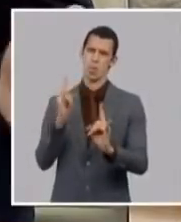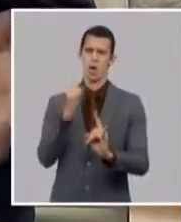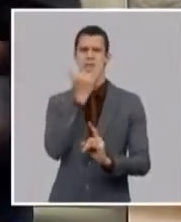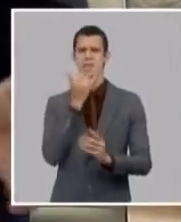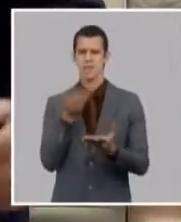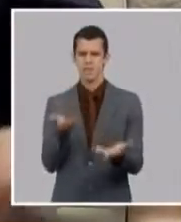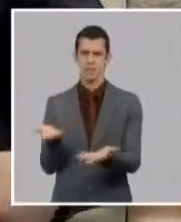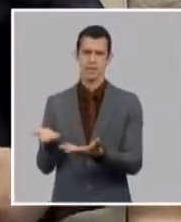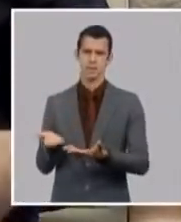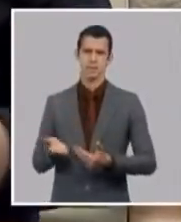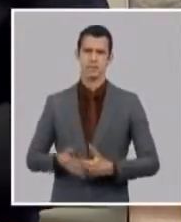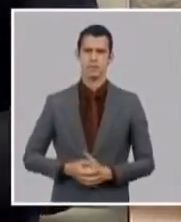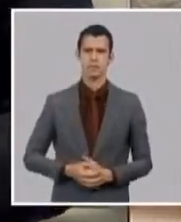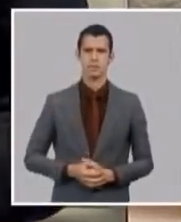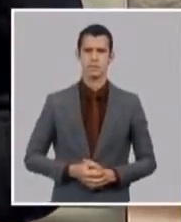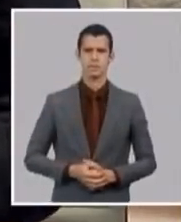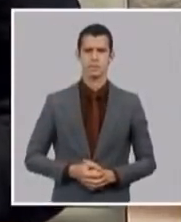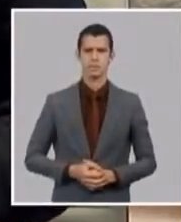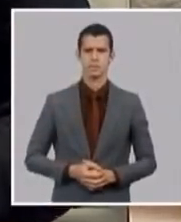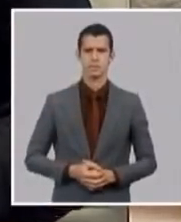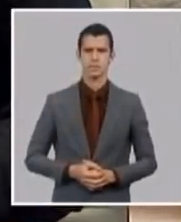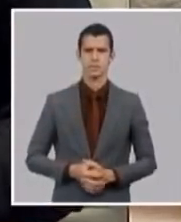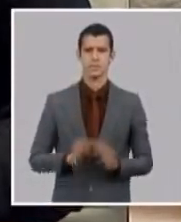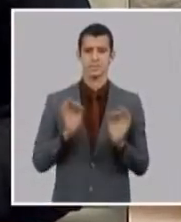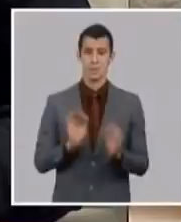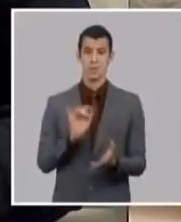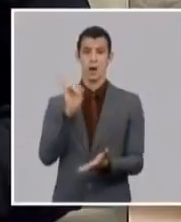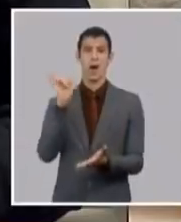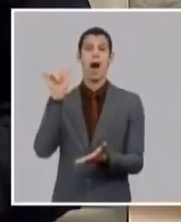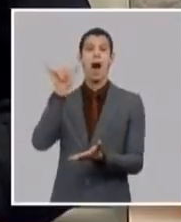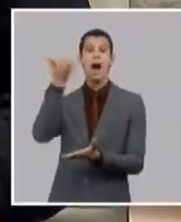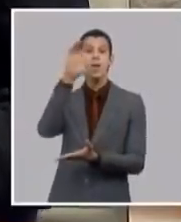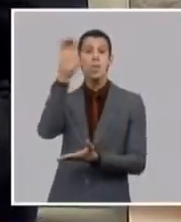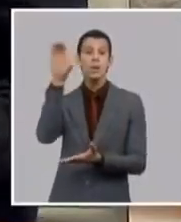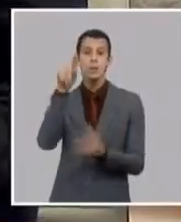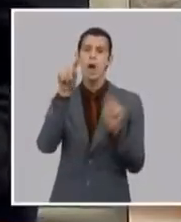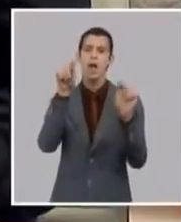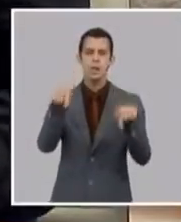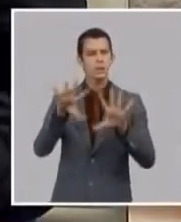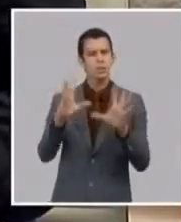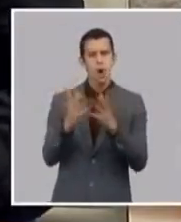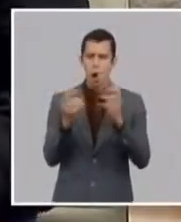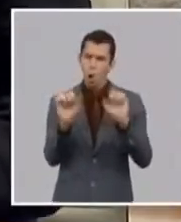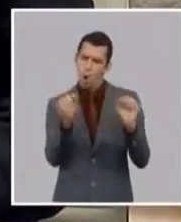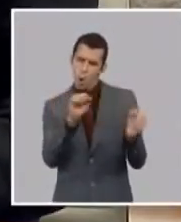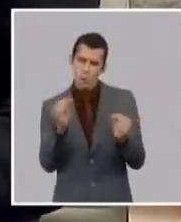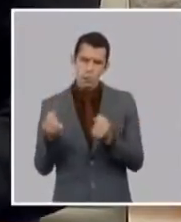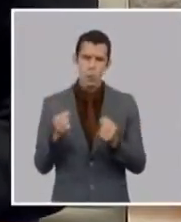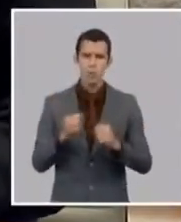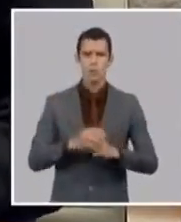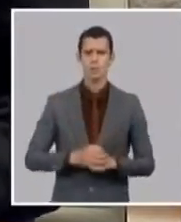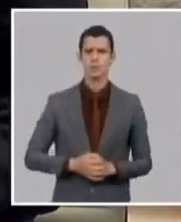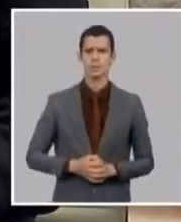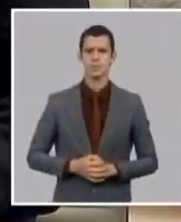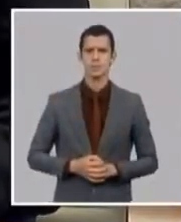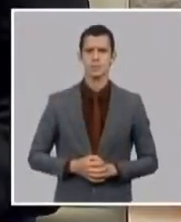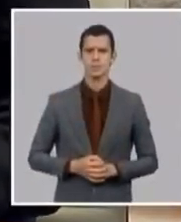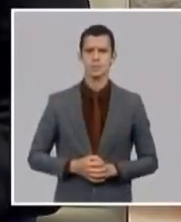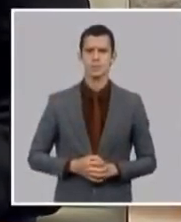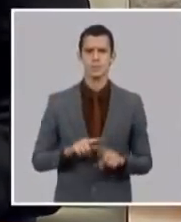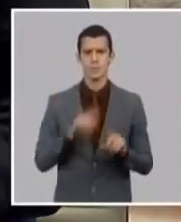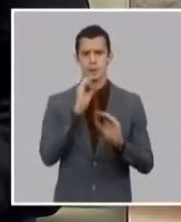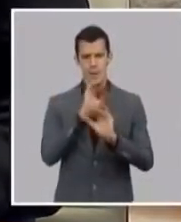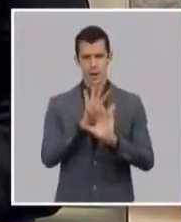forma aparte de los controles sanitarios que se hacen en frontera ahora con relación a los medicamentos que es lo que está